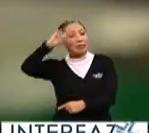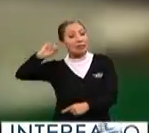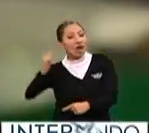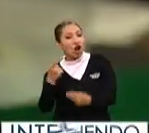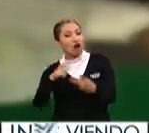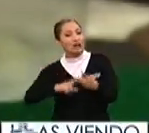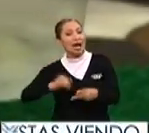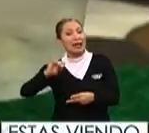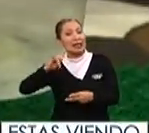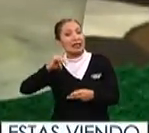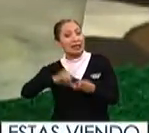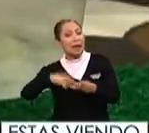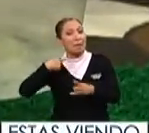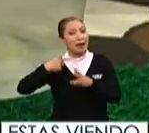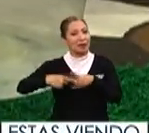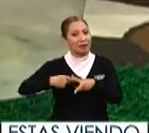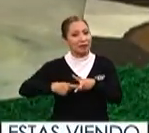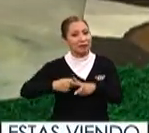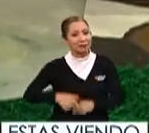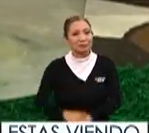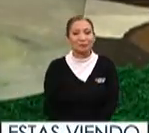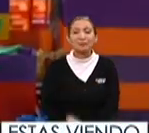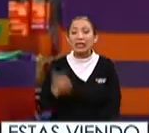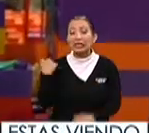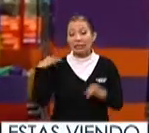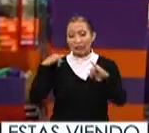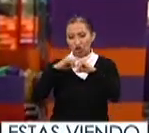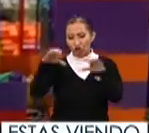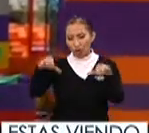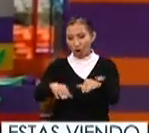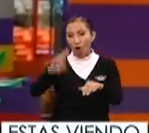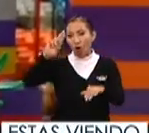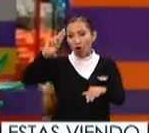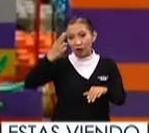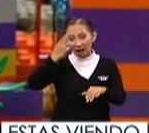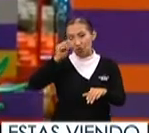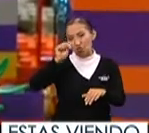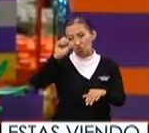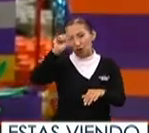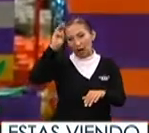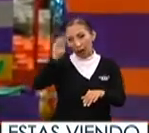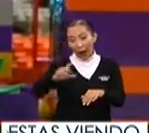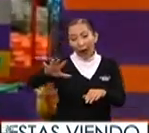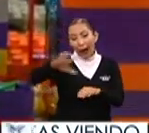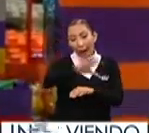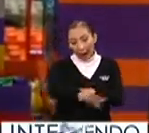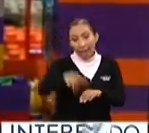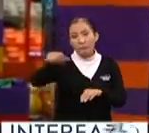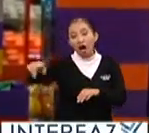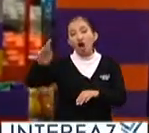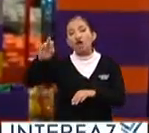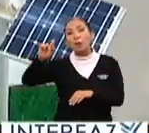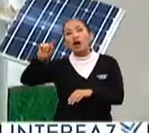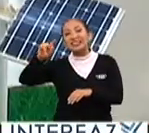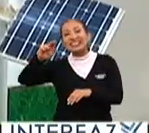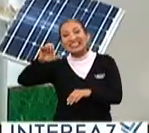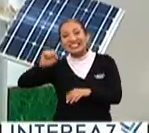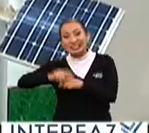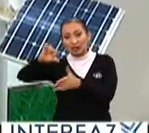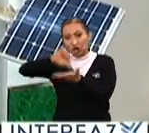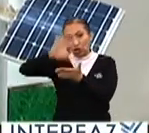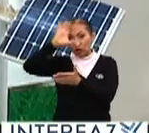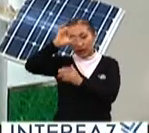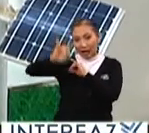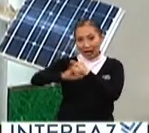tecnología ingeniería y matemáticas instituciones como la Universidad Nacional Autónoma de México Robotics el Centro